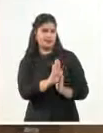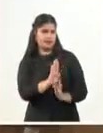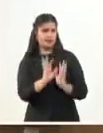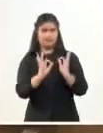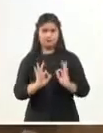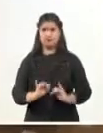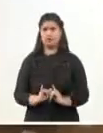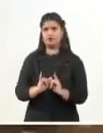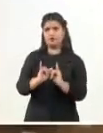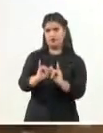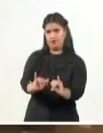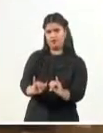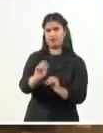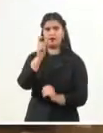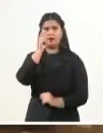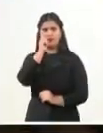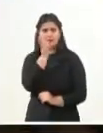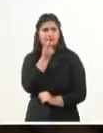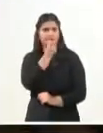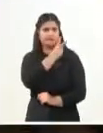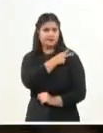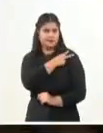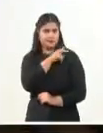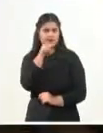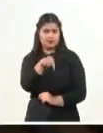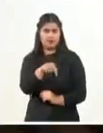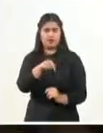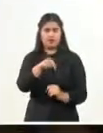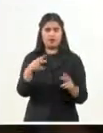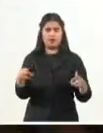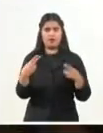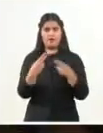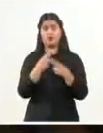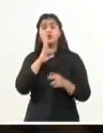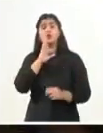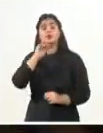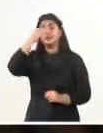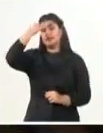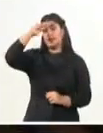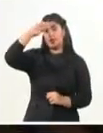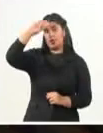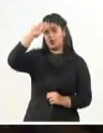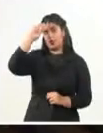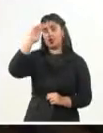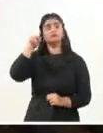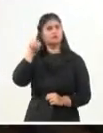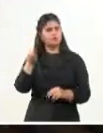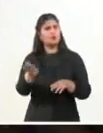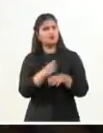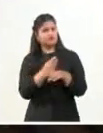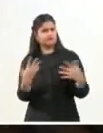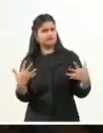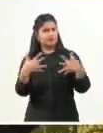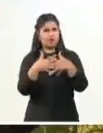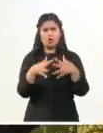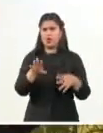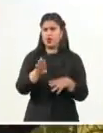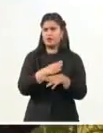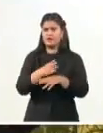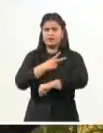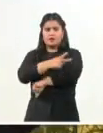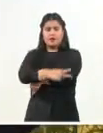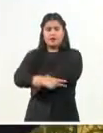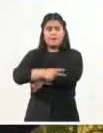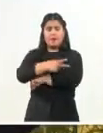aseguró Sergei Gavsiev. Dijo que Cuba tiene amplios horizontes y experiencia para incrementar el intercambio con los